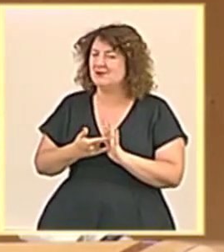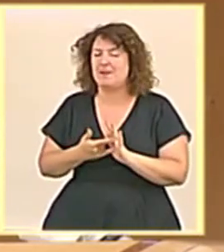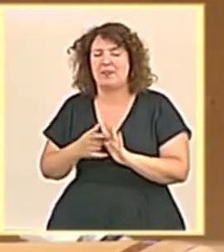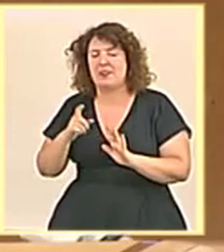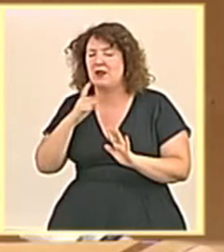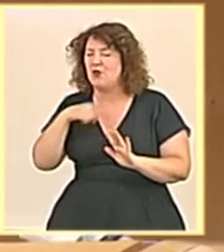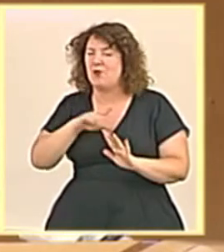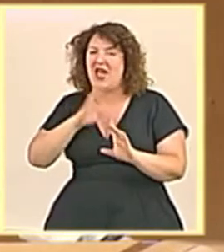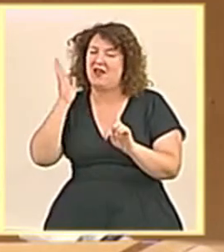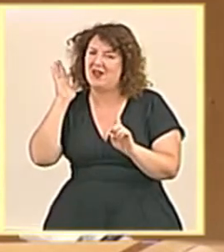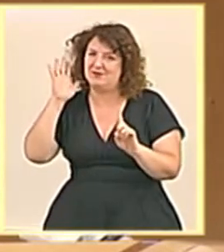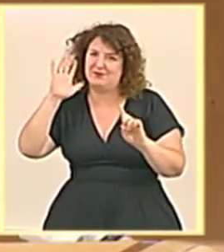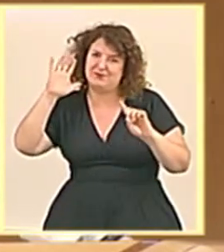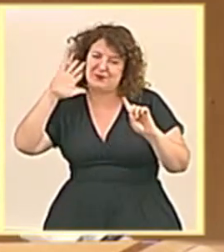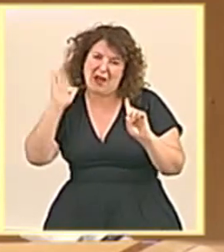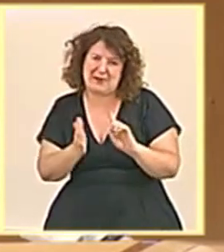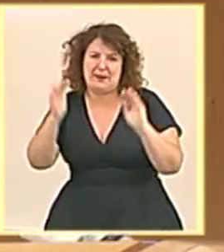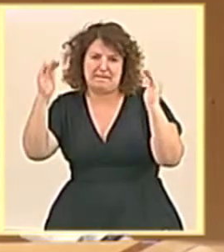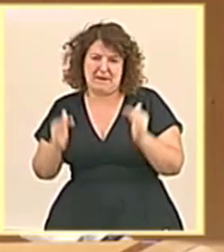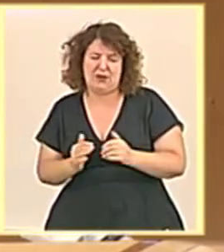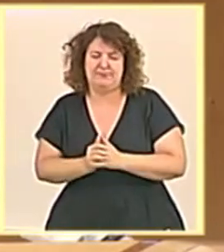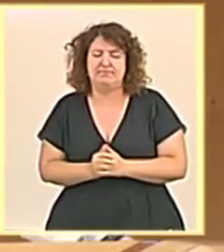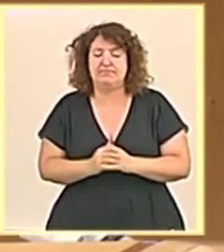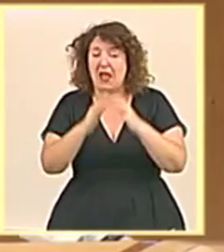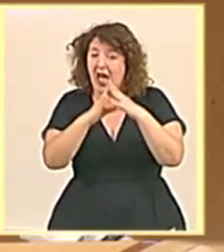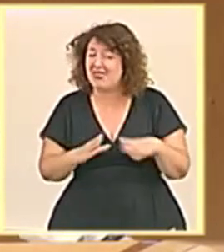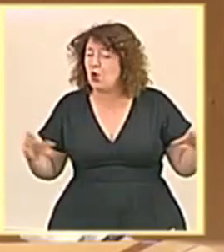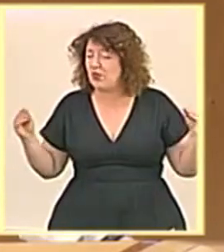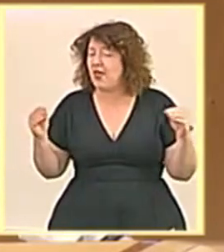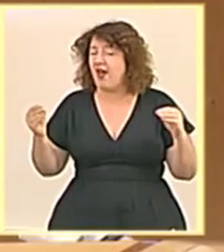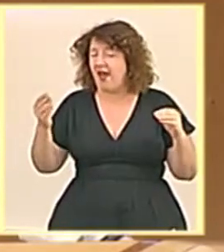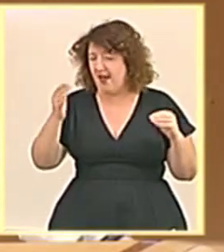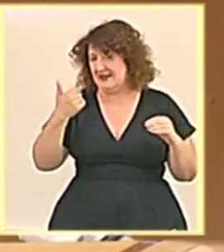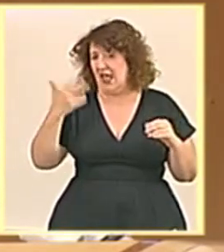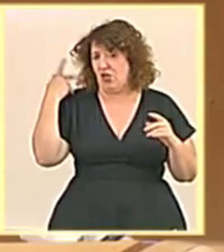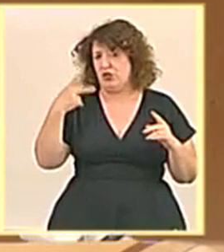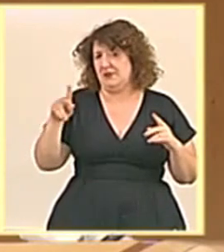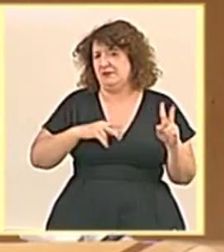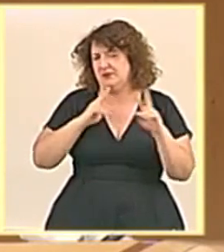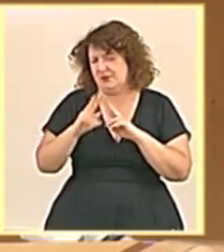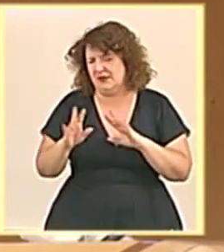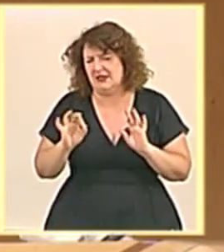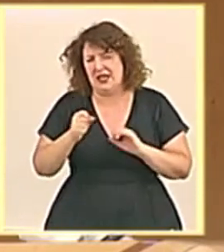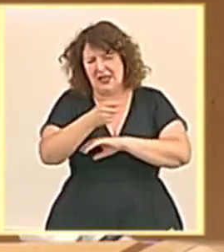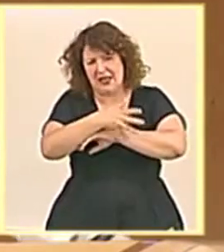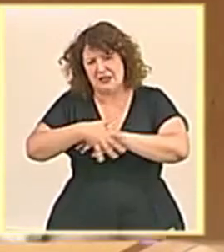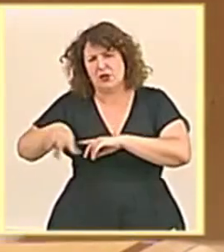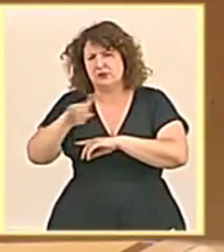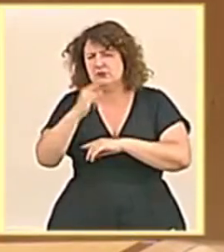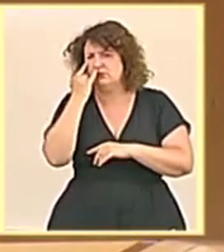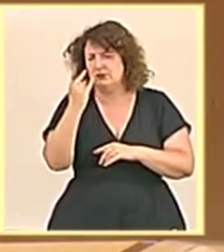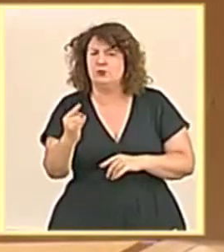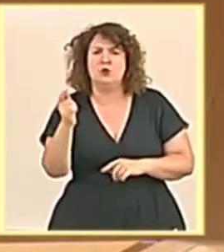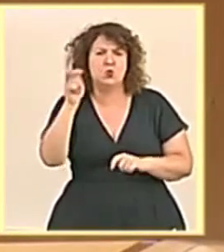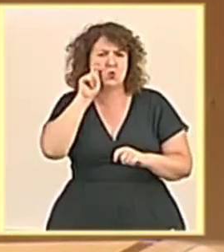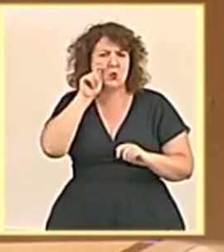costa. La Andalucía, les decía en aquella ocasión, cuenta con un litoral particularmente atractivo